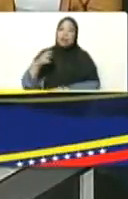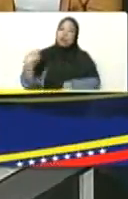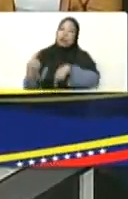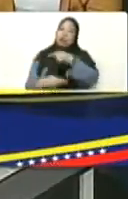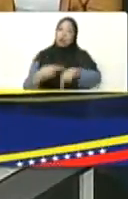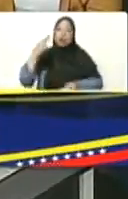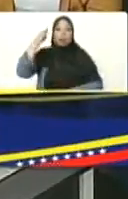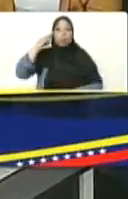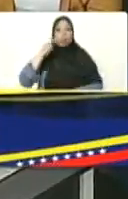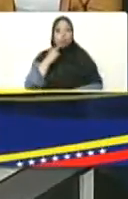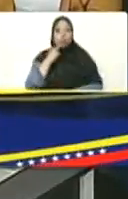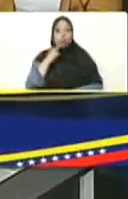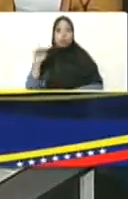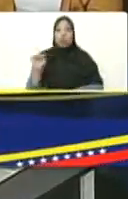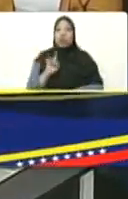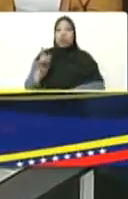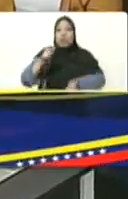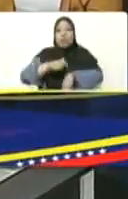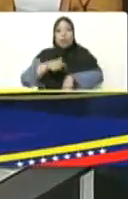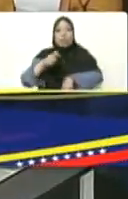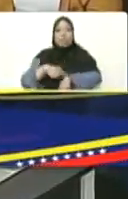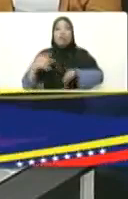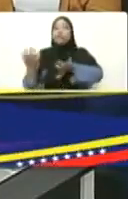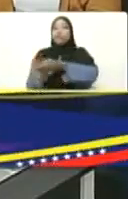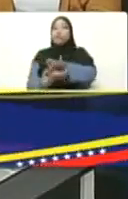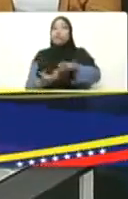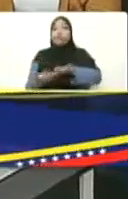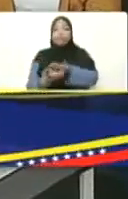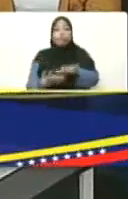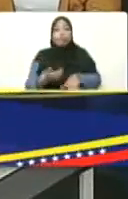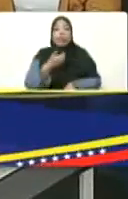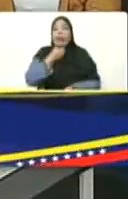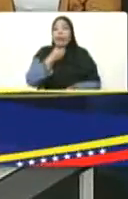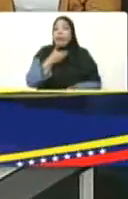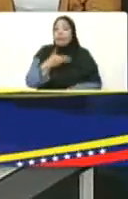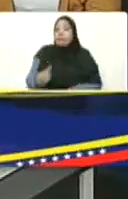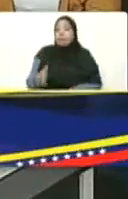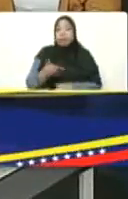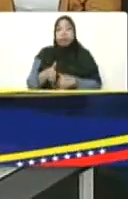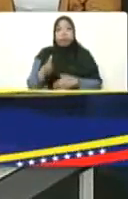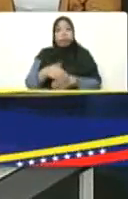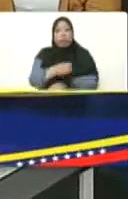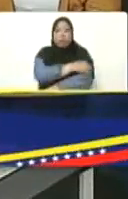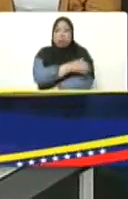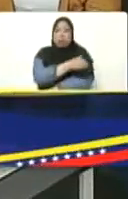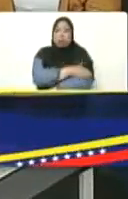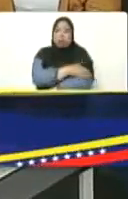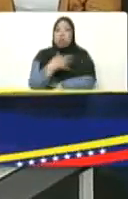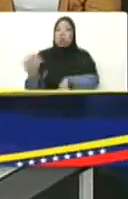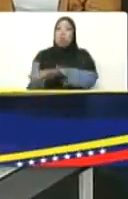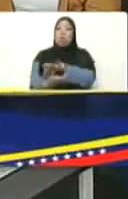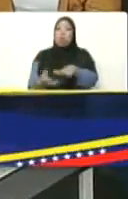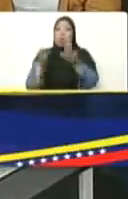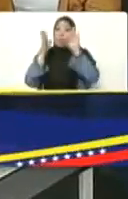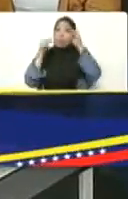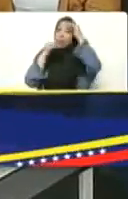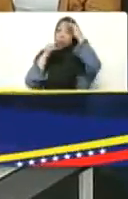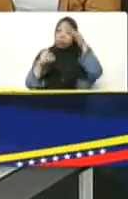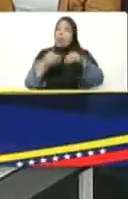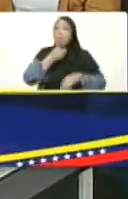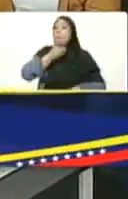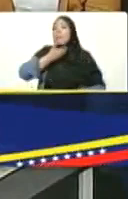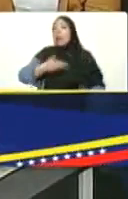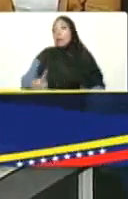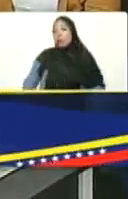revolución bolivariana. No perder tiempo en peleas inútiles de estos politiqueros, sino dedicarnos a los problemas de la gente. Ellos que sigan perdiendo su